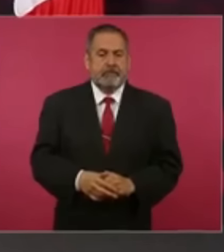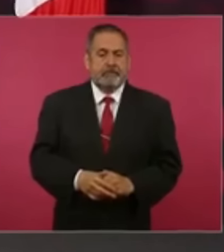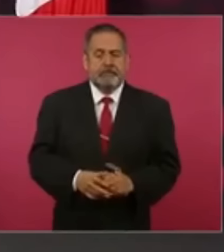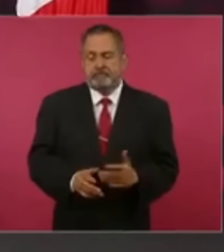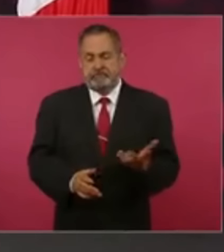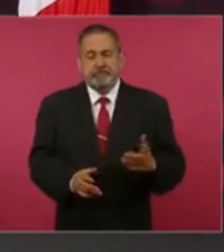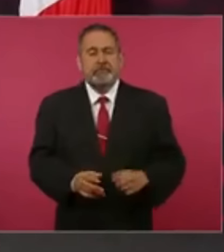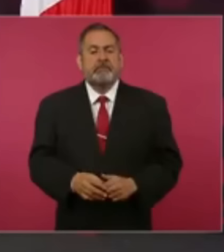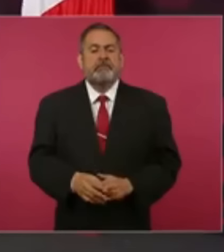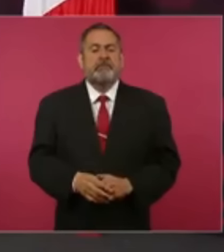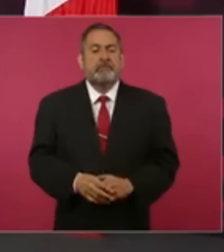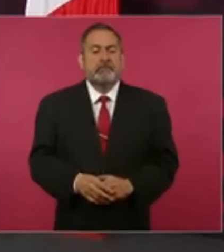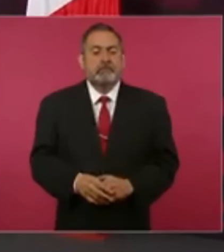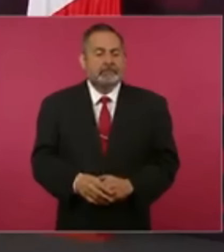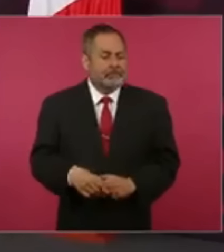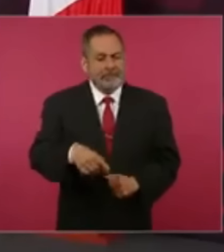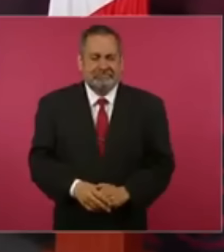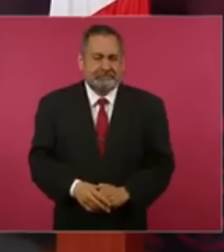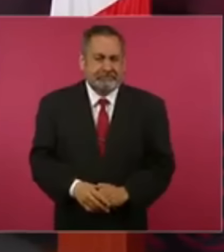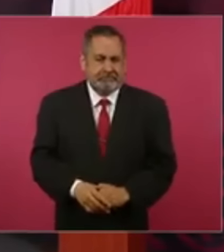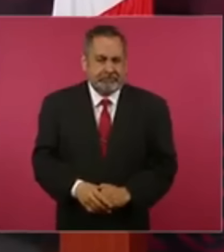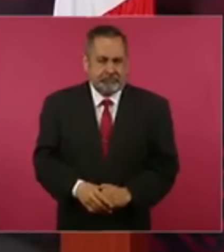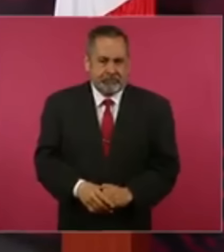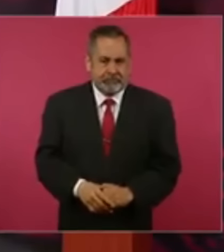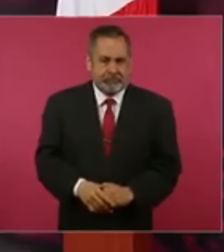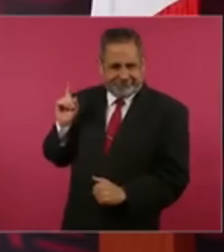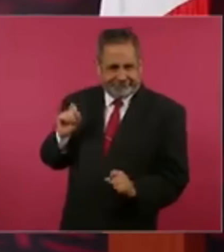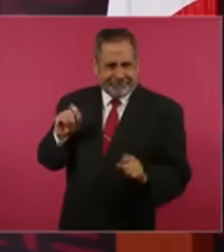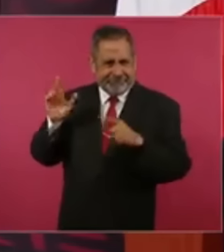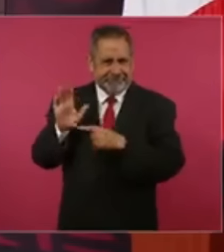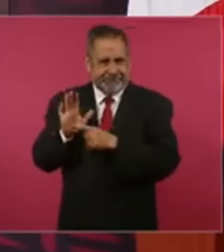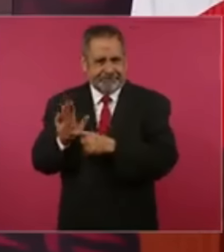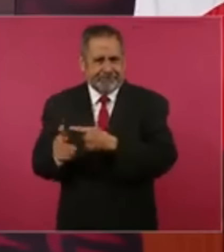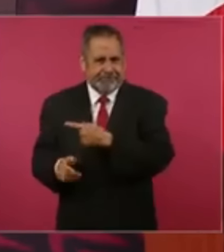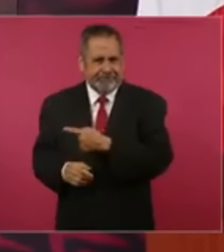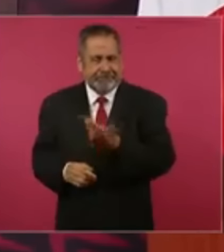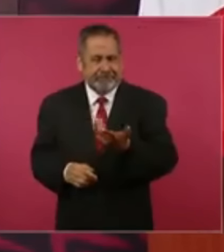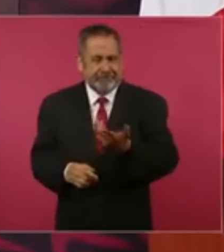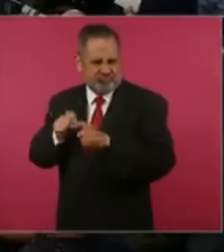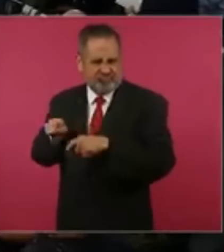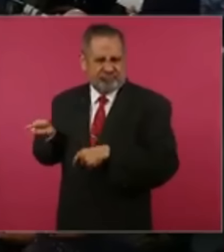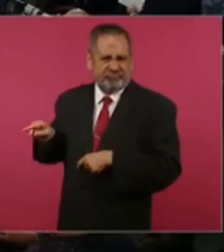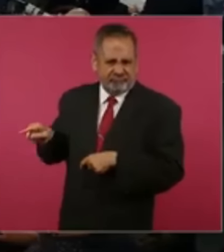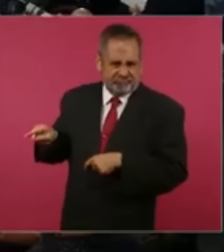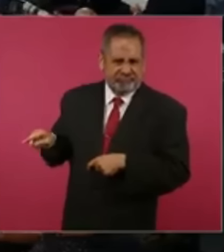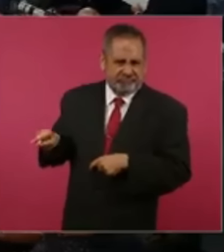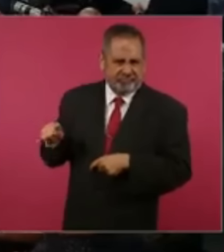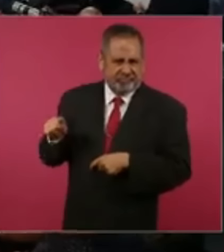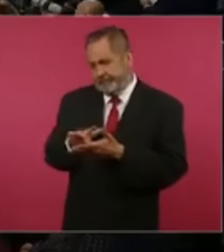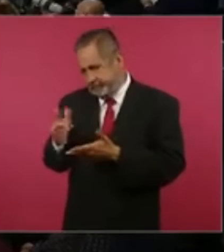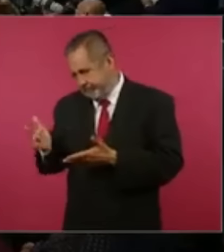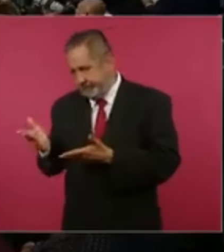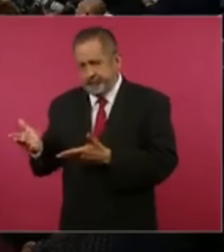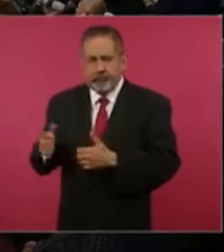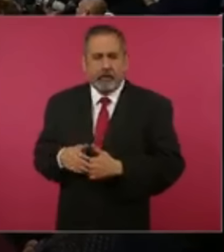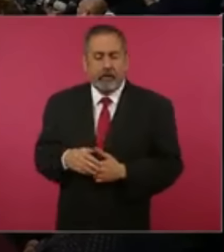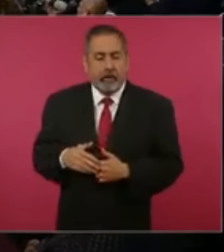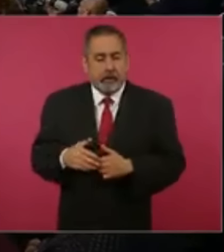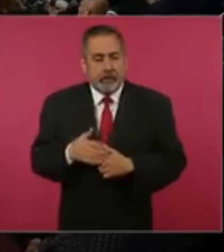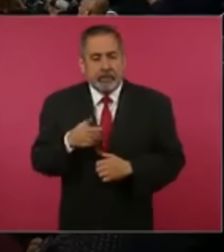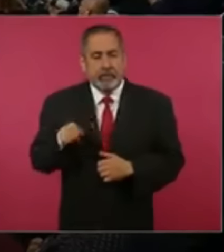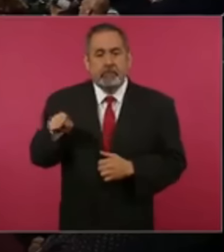esto lleva a exageraciones. Ahora vimos con los técnicos, les agradecemos mucho, porque